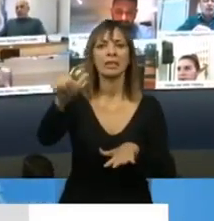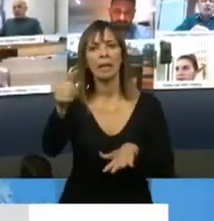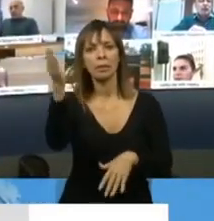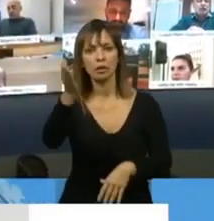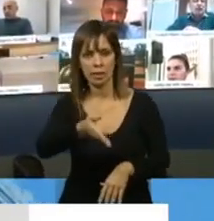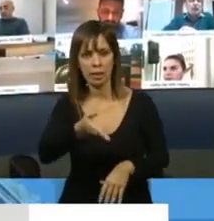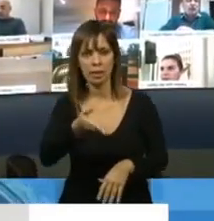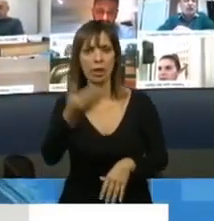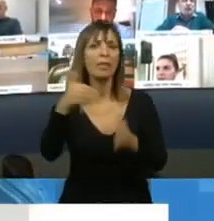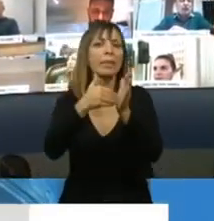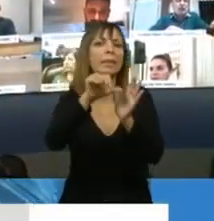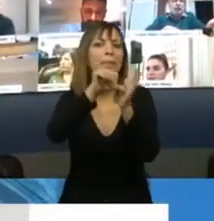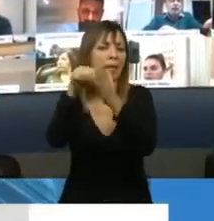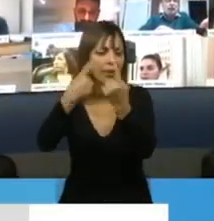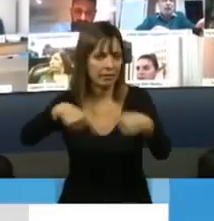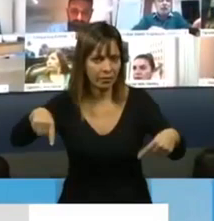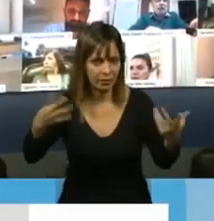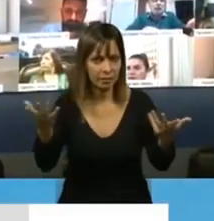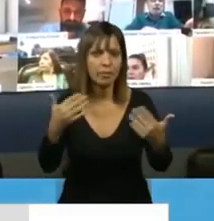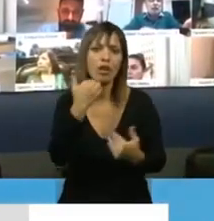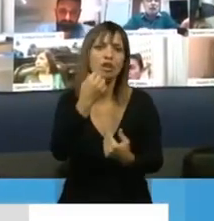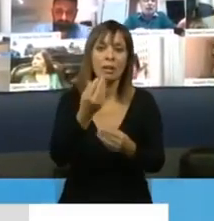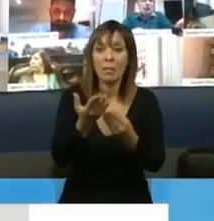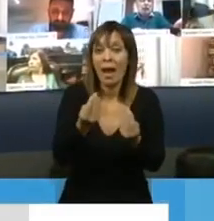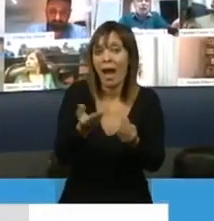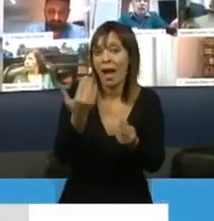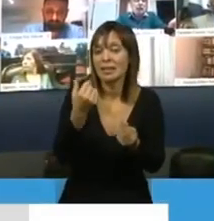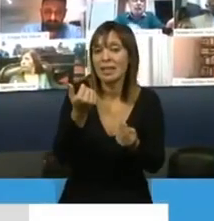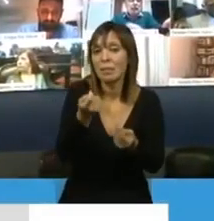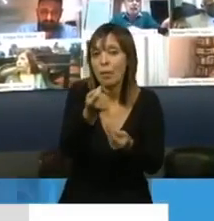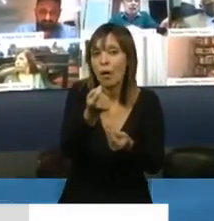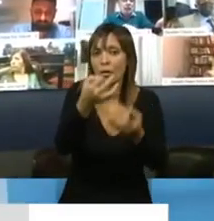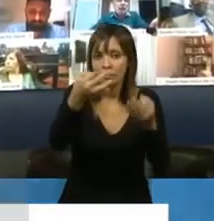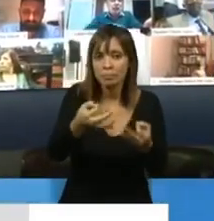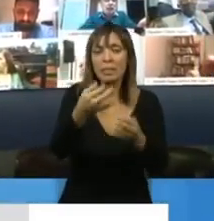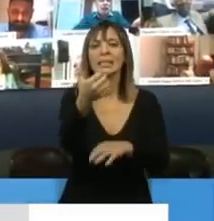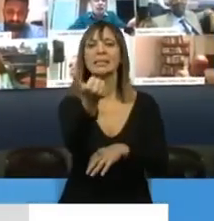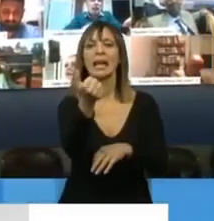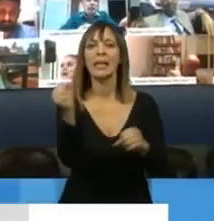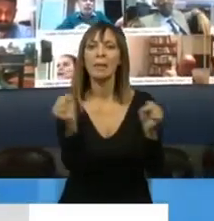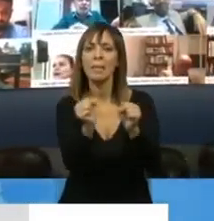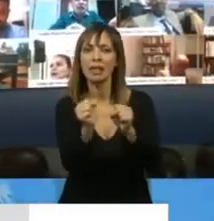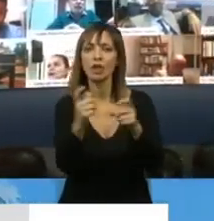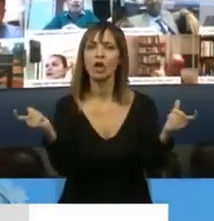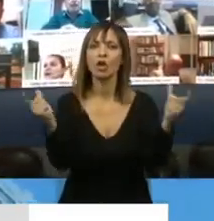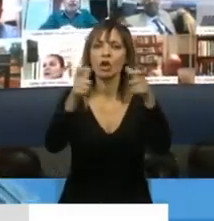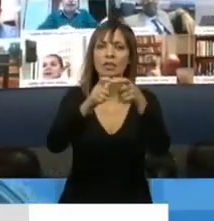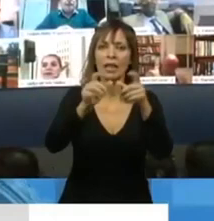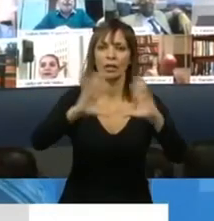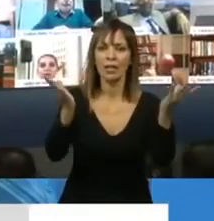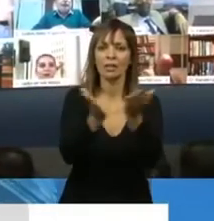y seguramente no sabemos todavía. Hace muy poquito, el 6 de mayo, el Consejo Internacional de Enfermería